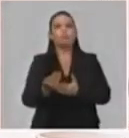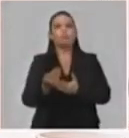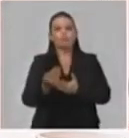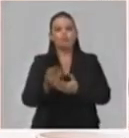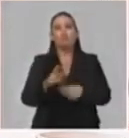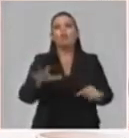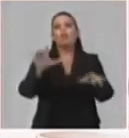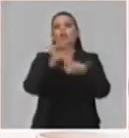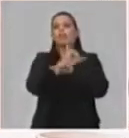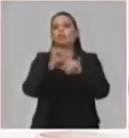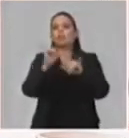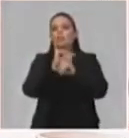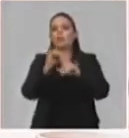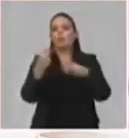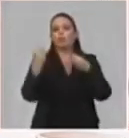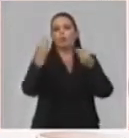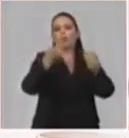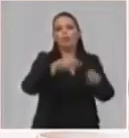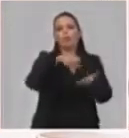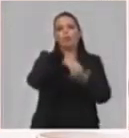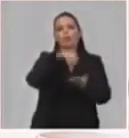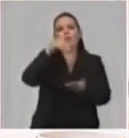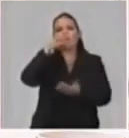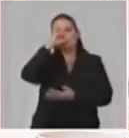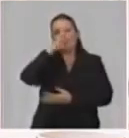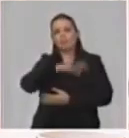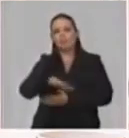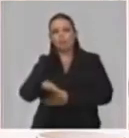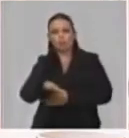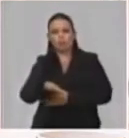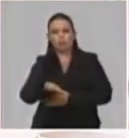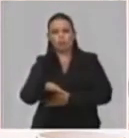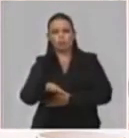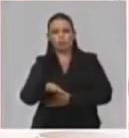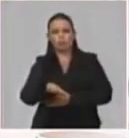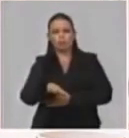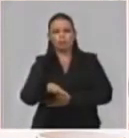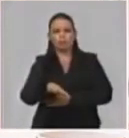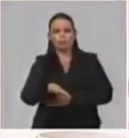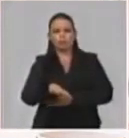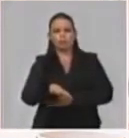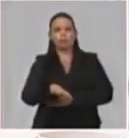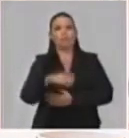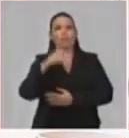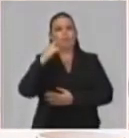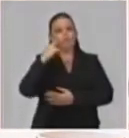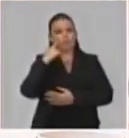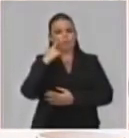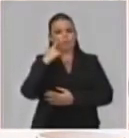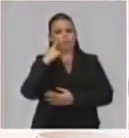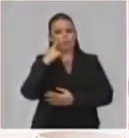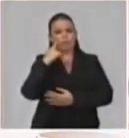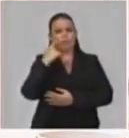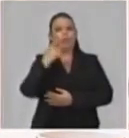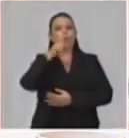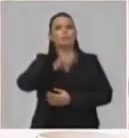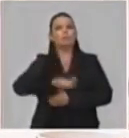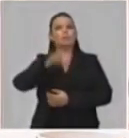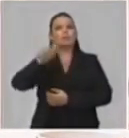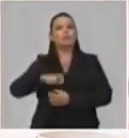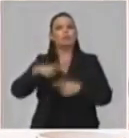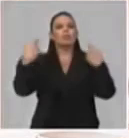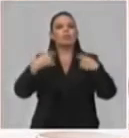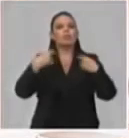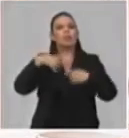adaptaciones que quedaron pendientes al entrar en esta situación de pandemia. La población debe entender que